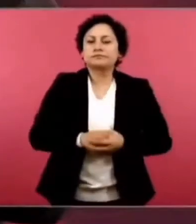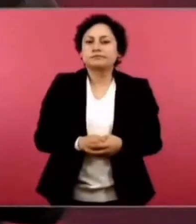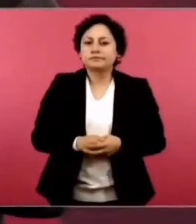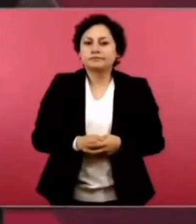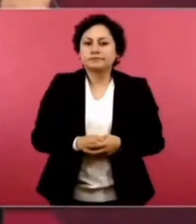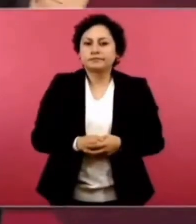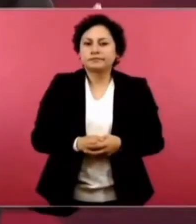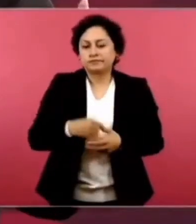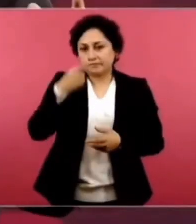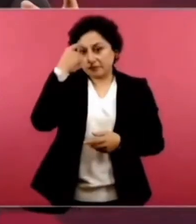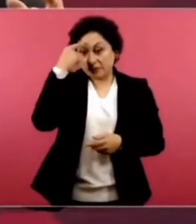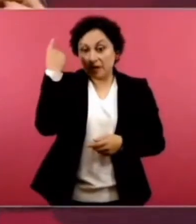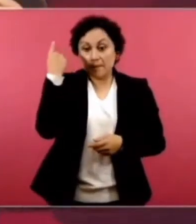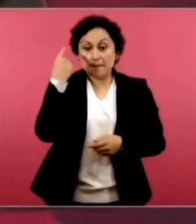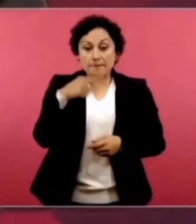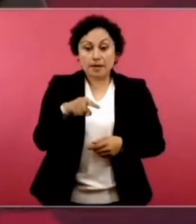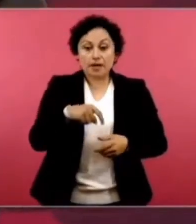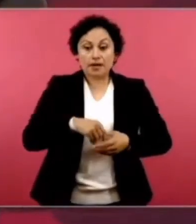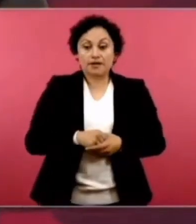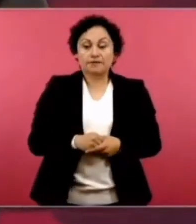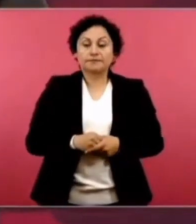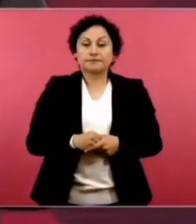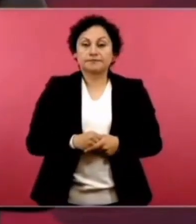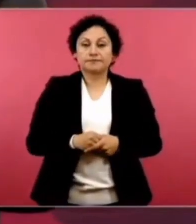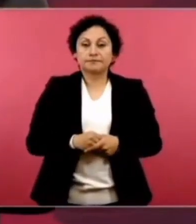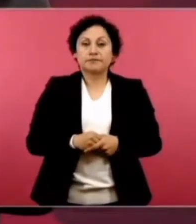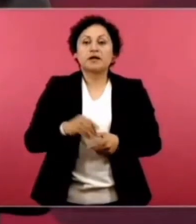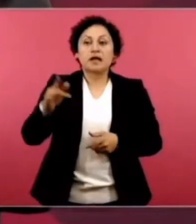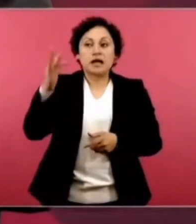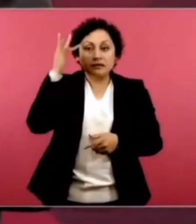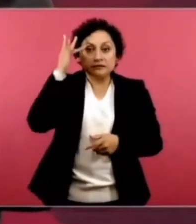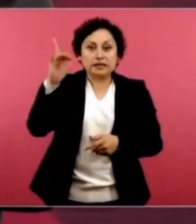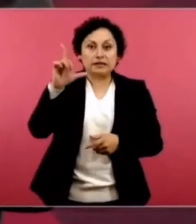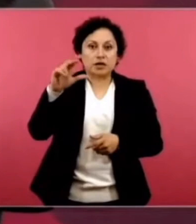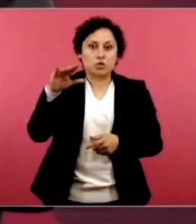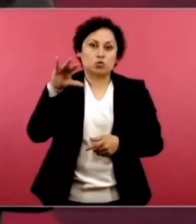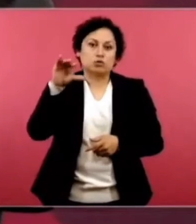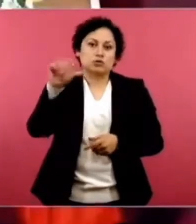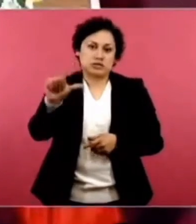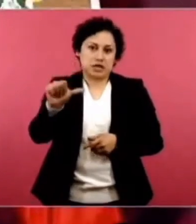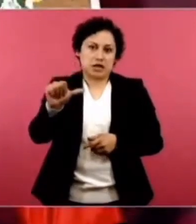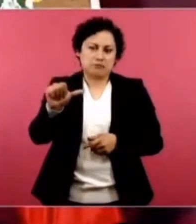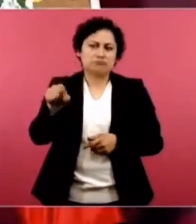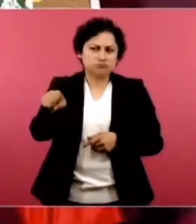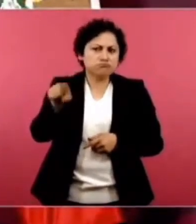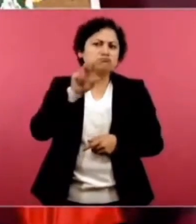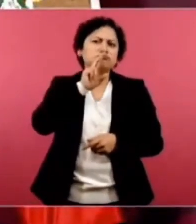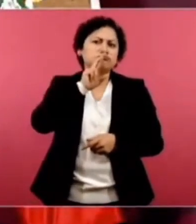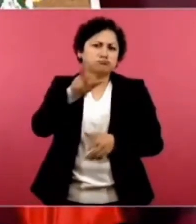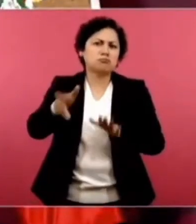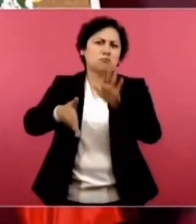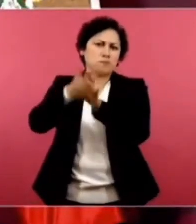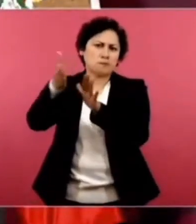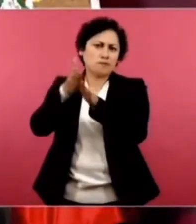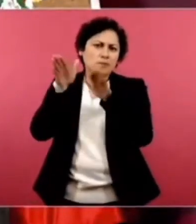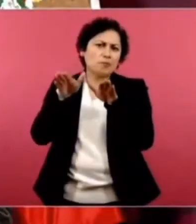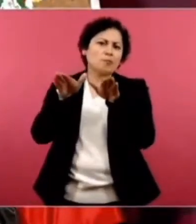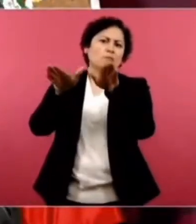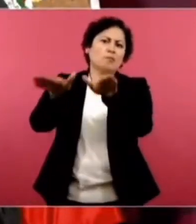de hacer el aeropuerto en Santa Lucía, el Felipe Ángeles. No se cerró